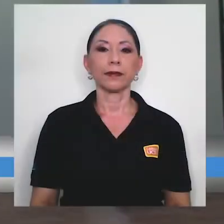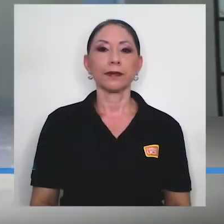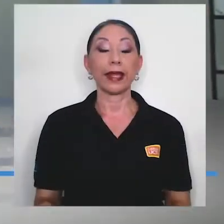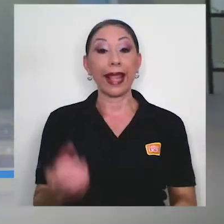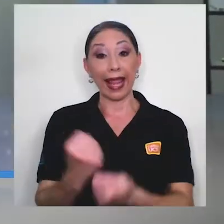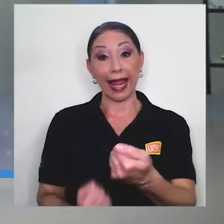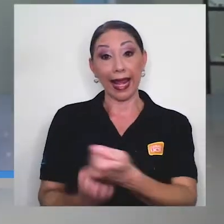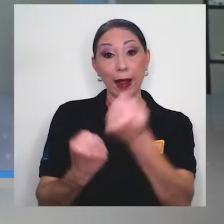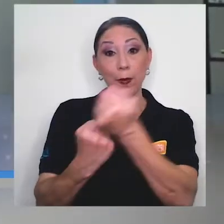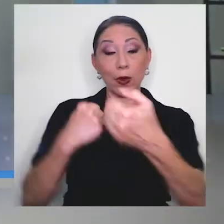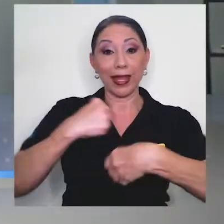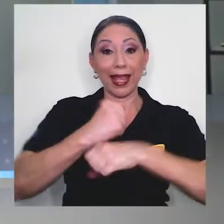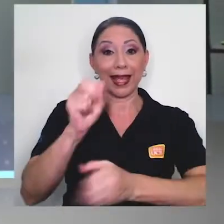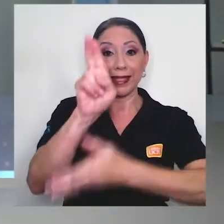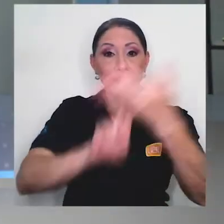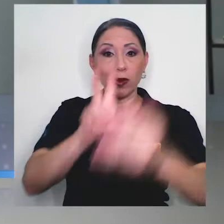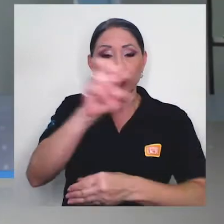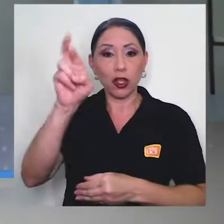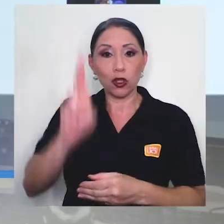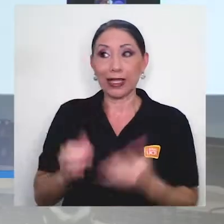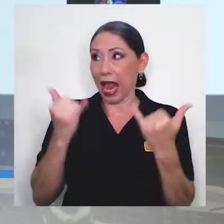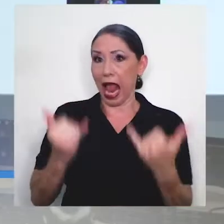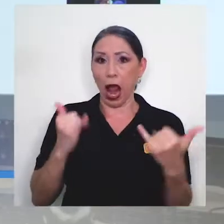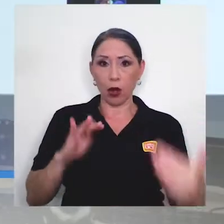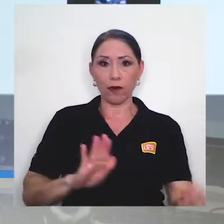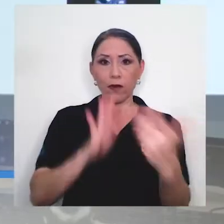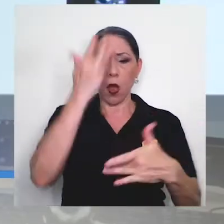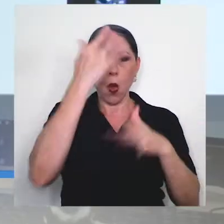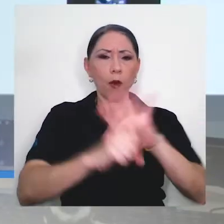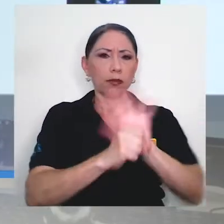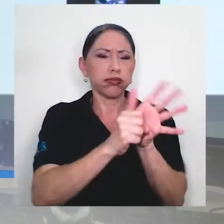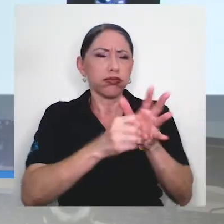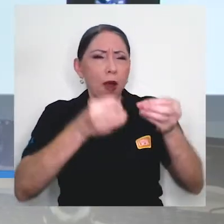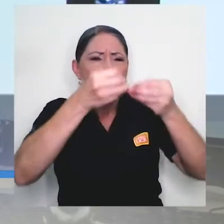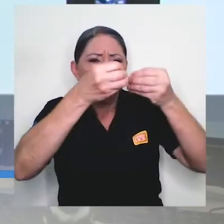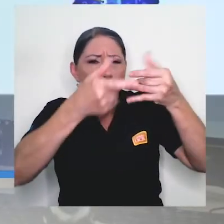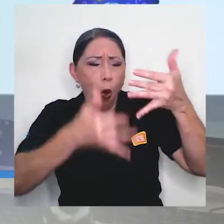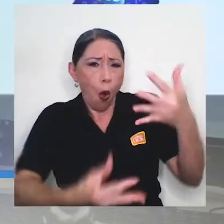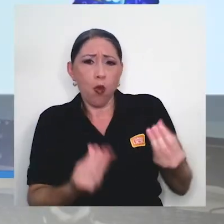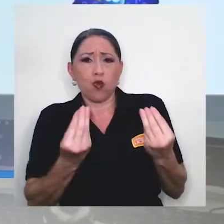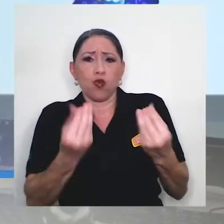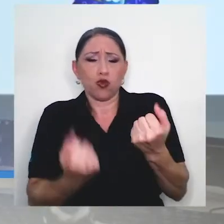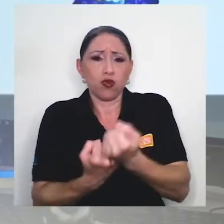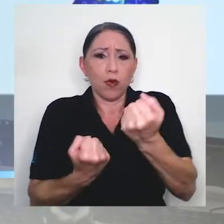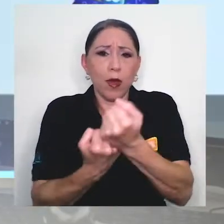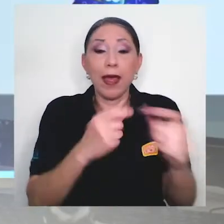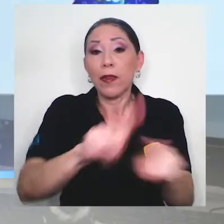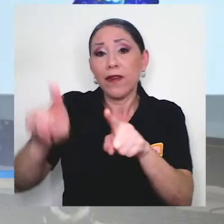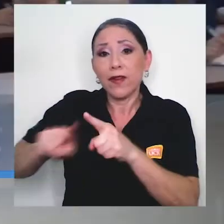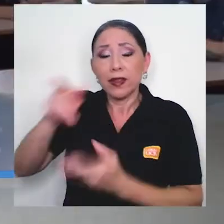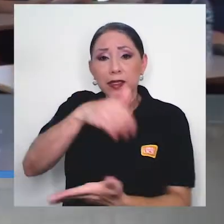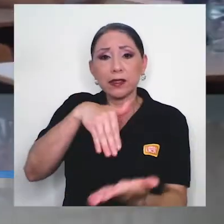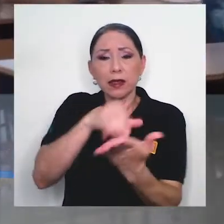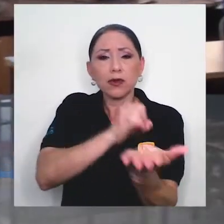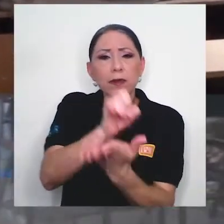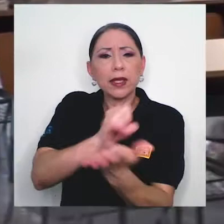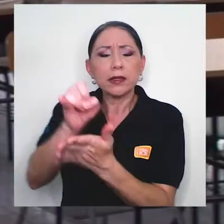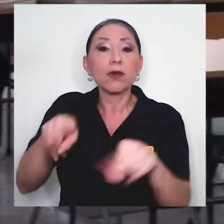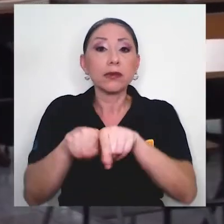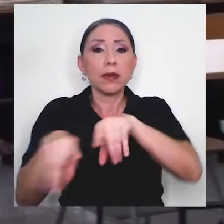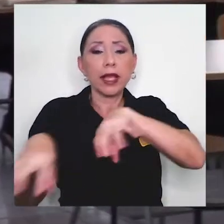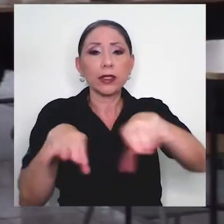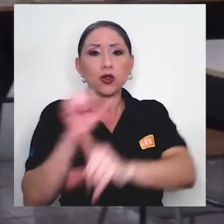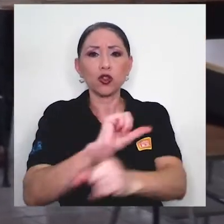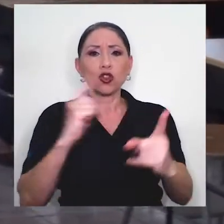El aporte de la Universidad de Costa Rica ante la pandemia ha sido numeroso. Diferentes centros de investigación y proyectos de acción